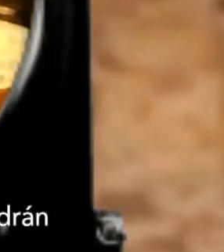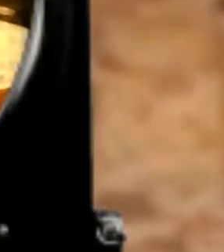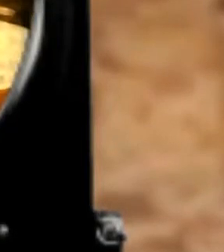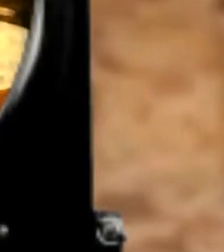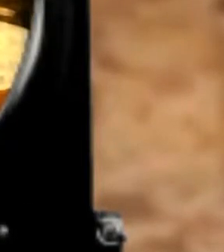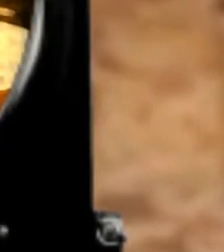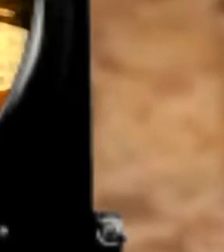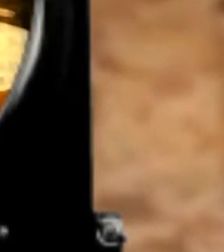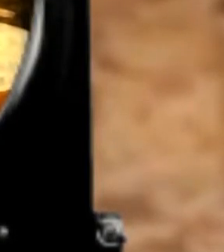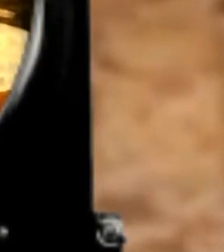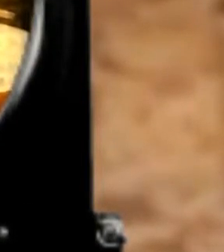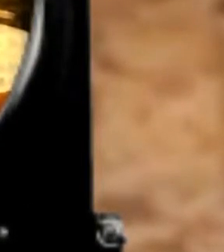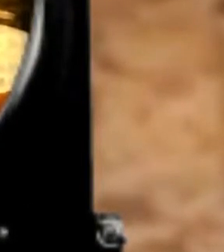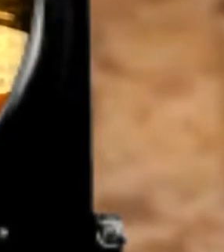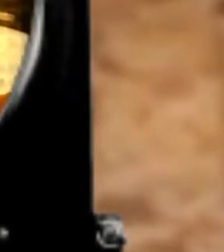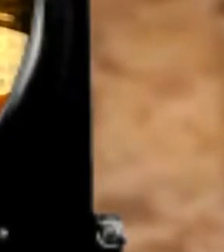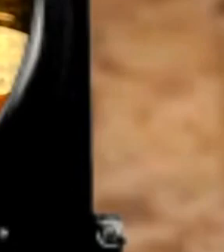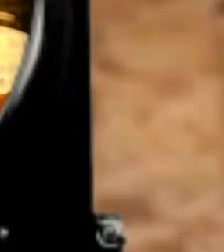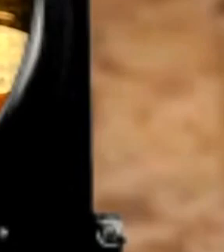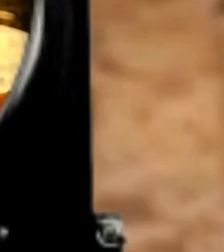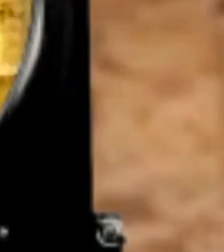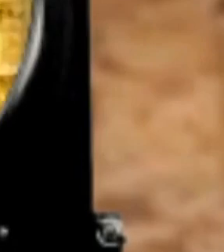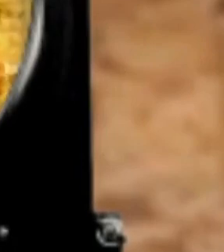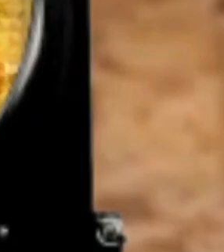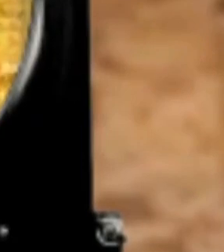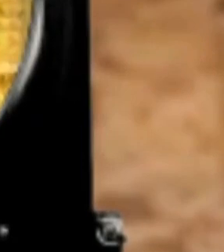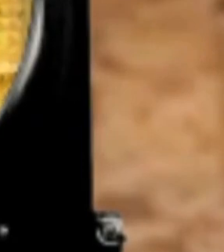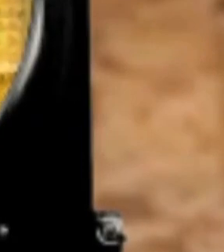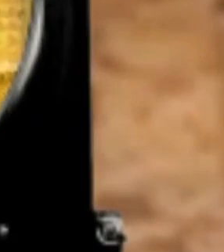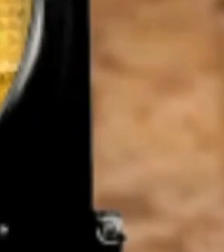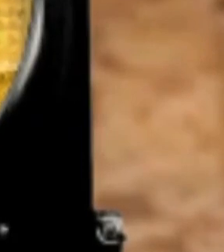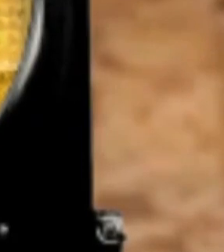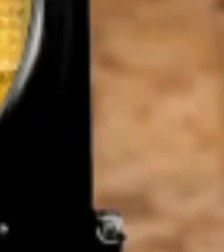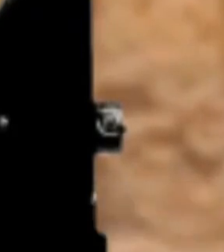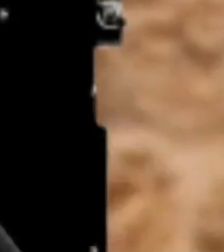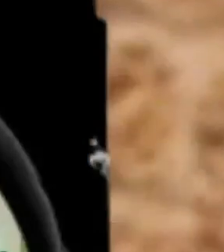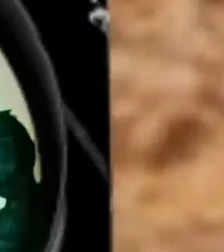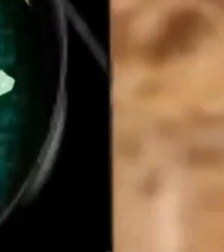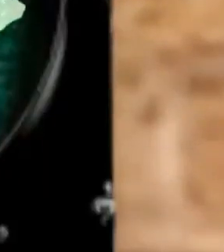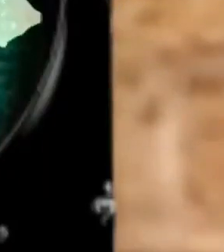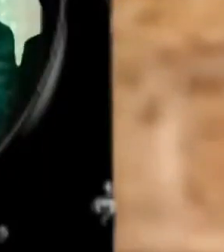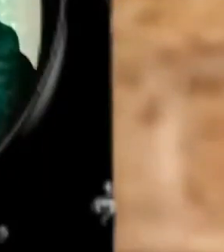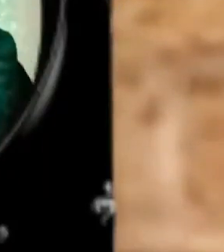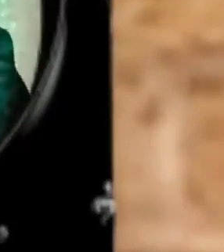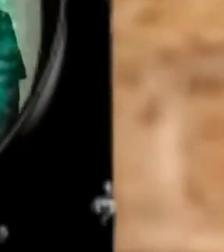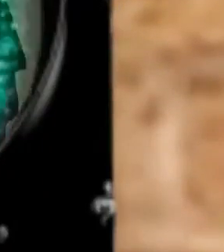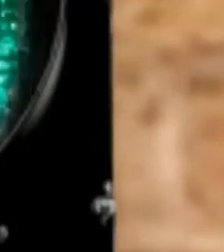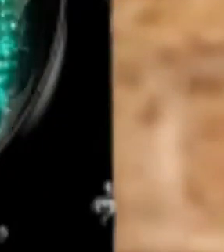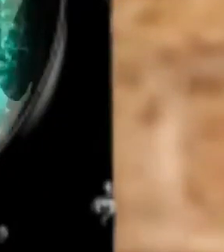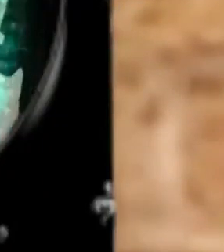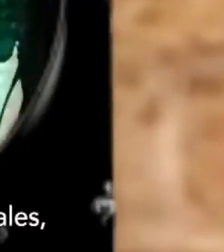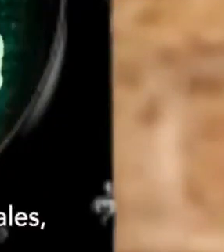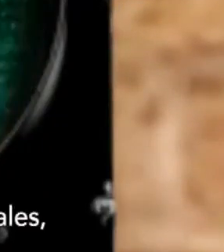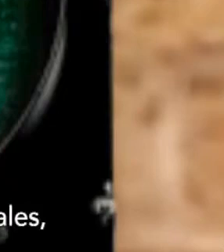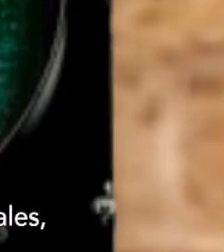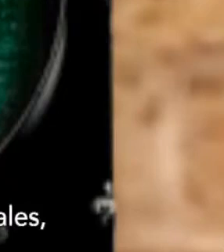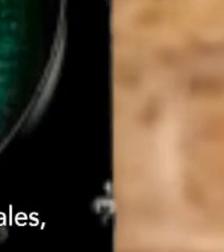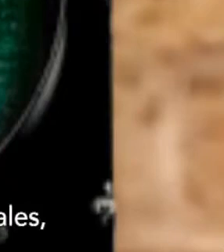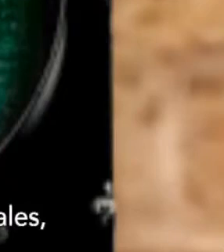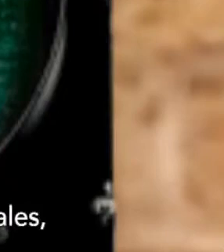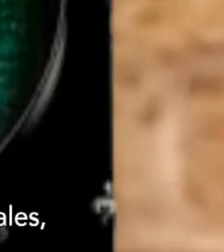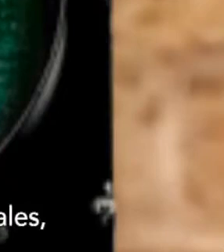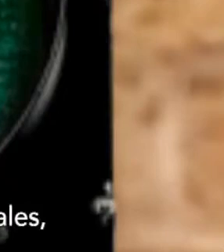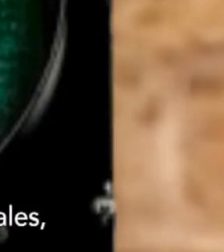plazas podrán estar a un 60% de capacidad con las medidas de prevención. Finalmente, cuando esté en verde se